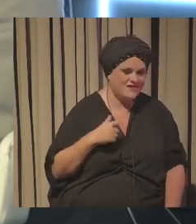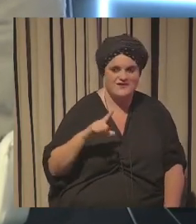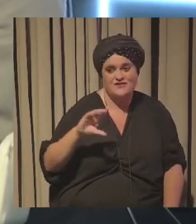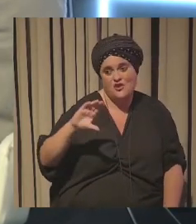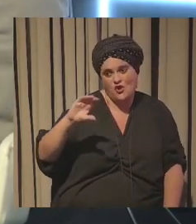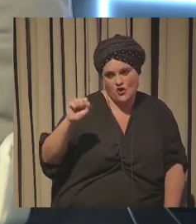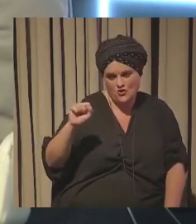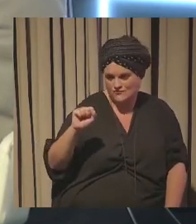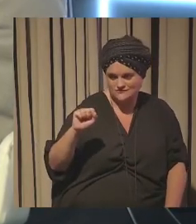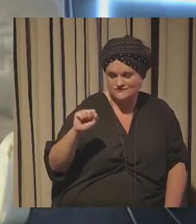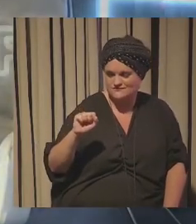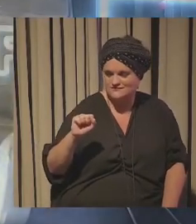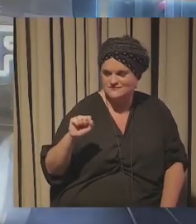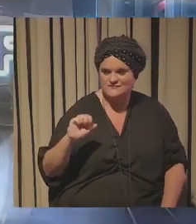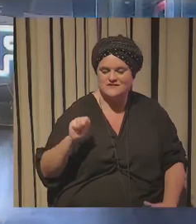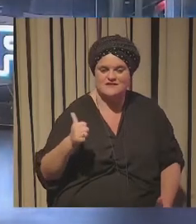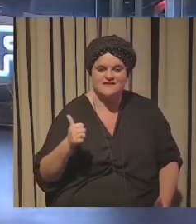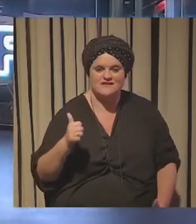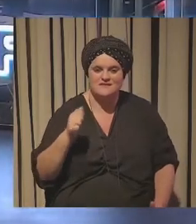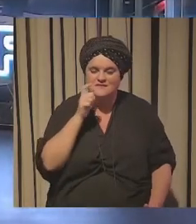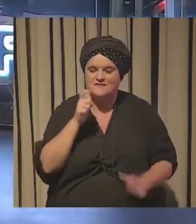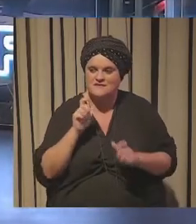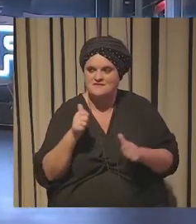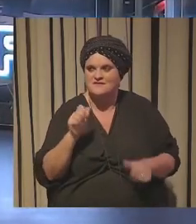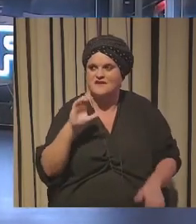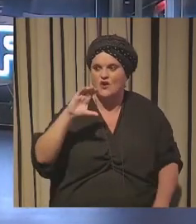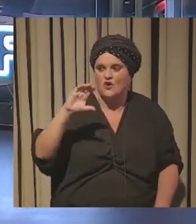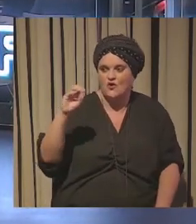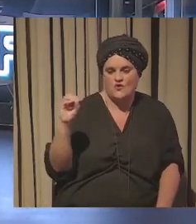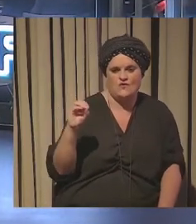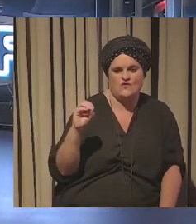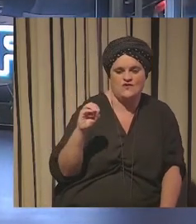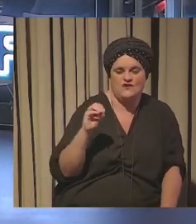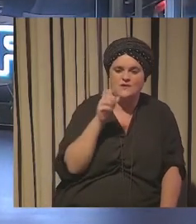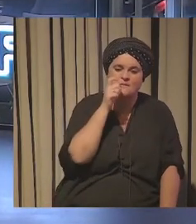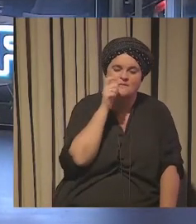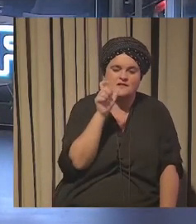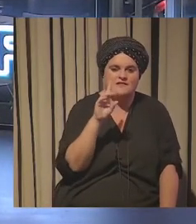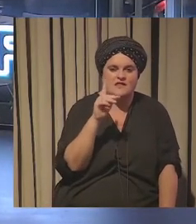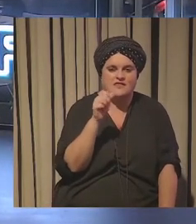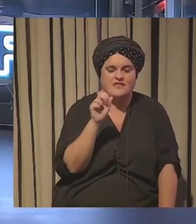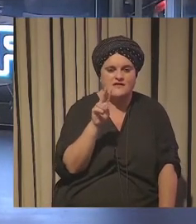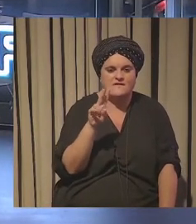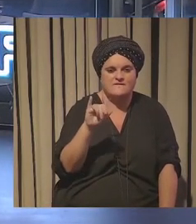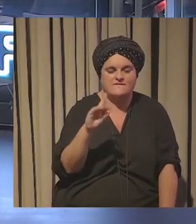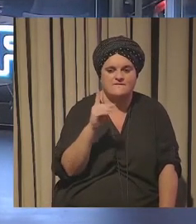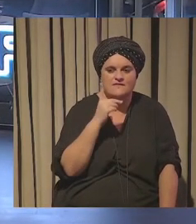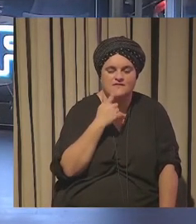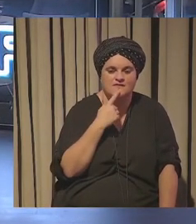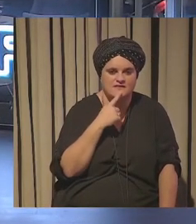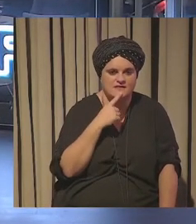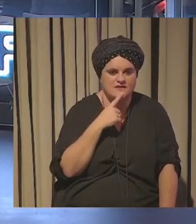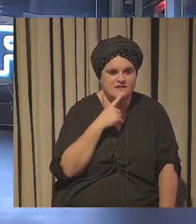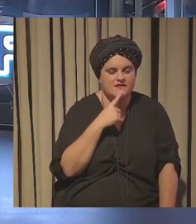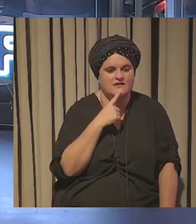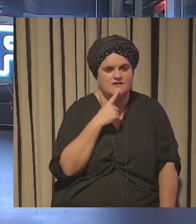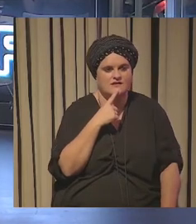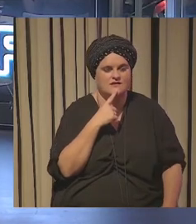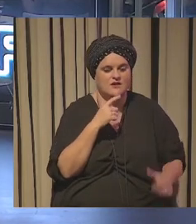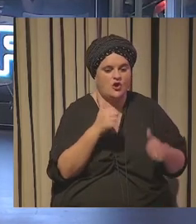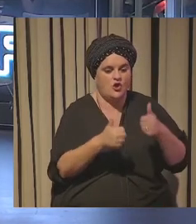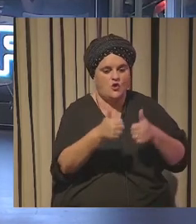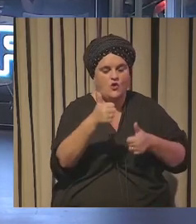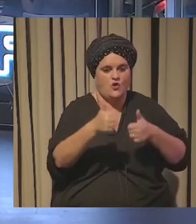por co también hemos utilizado todas las palabras que empiezan por co y me ha venido a mí un palabra de estos que decía David en la intervención de David hablábamos de